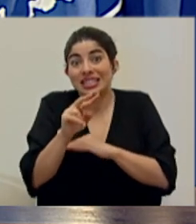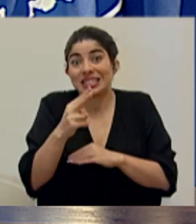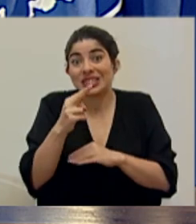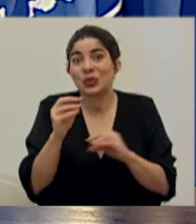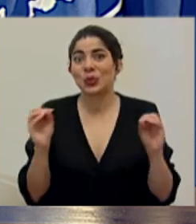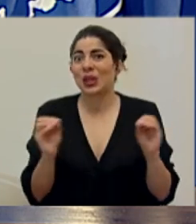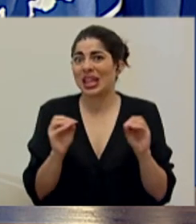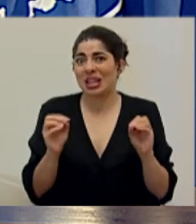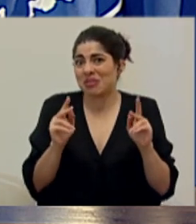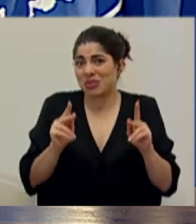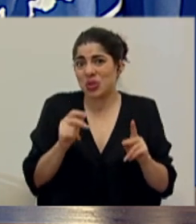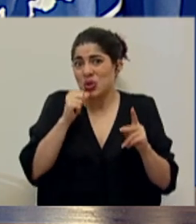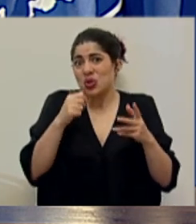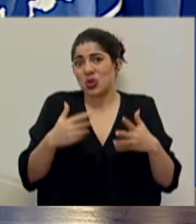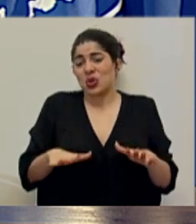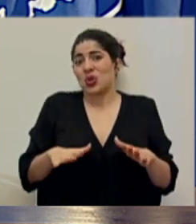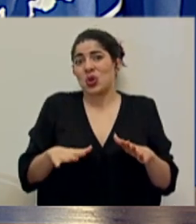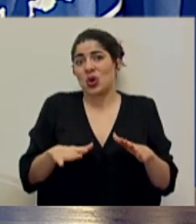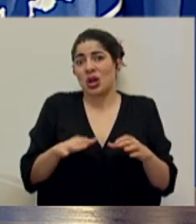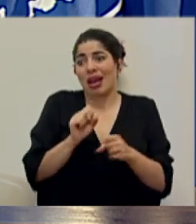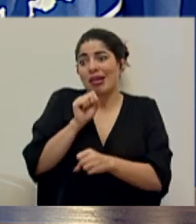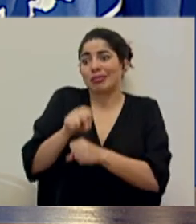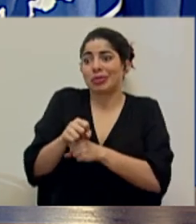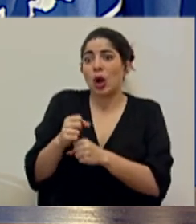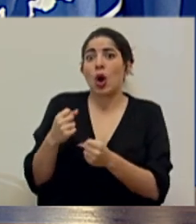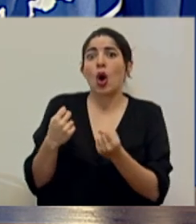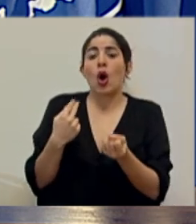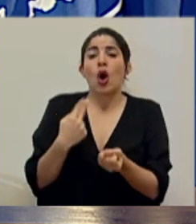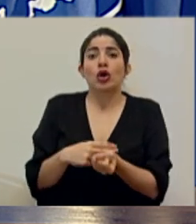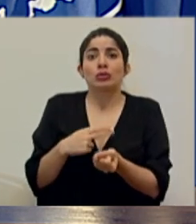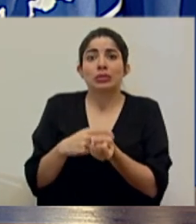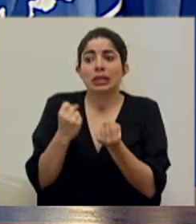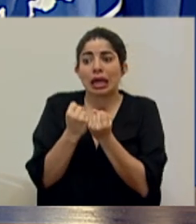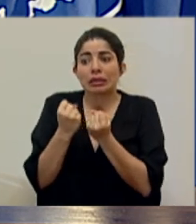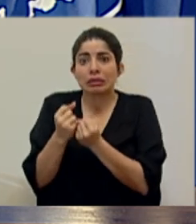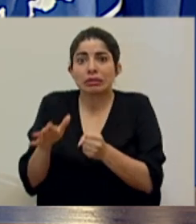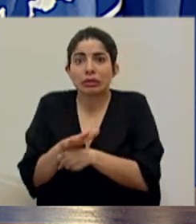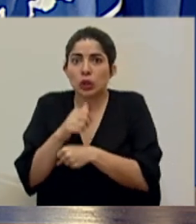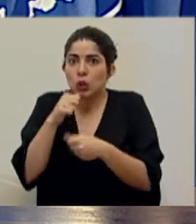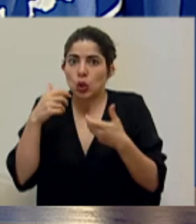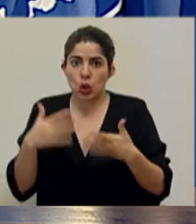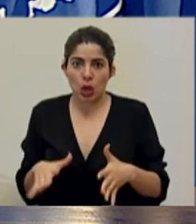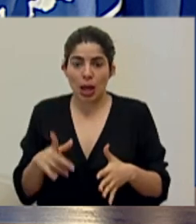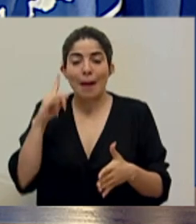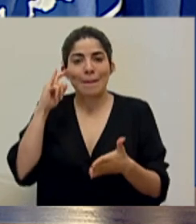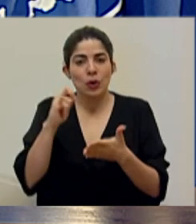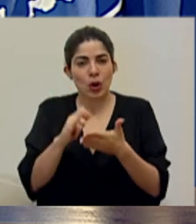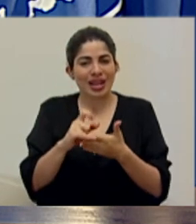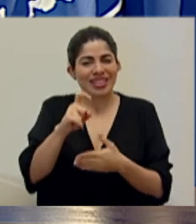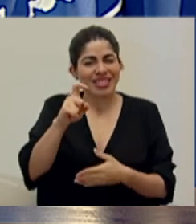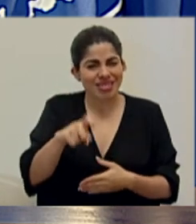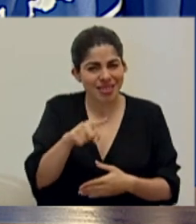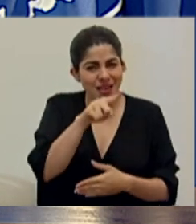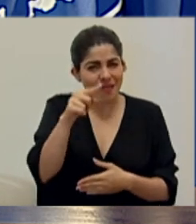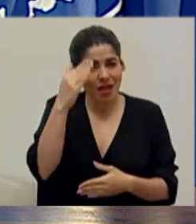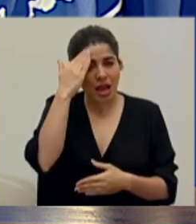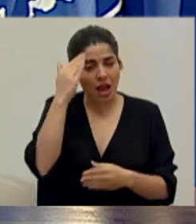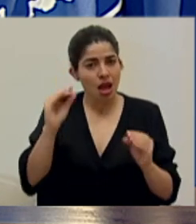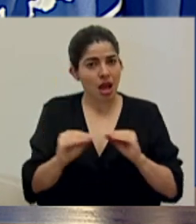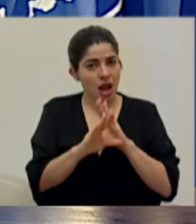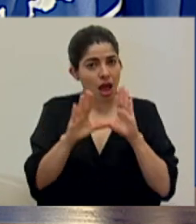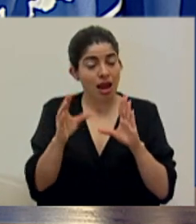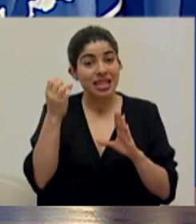nadie quiere que sobrepase la capacidad hospitalaria. En ese sentido, debemos tener claro que si debilitamos